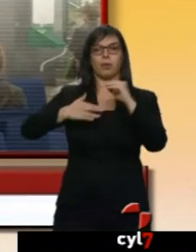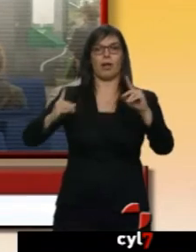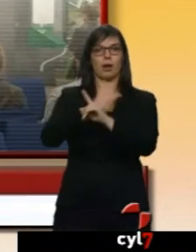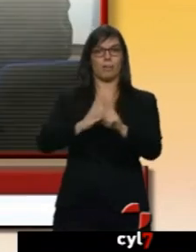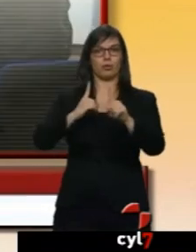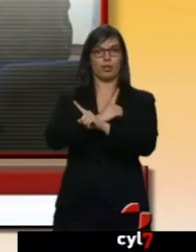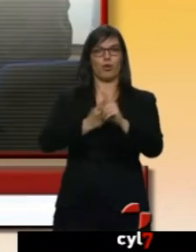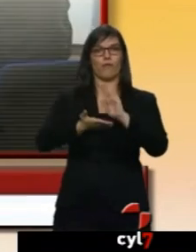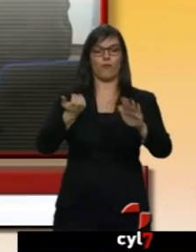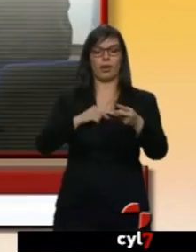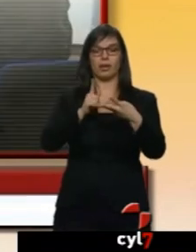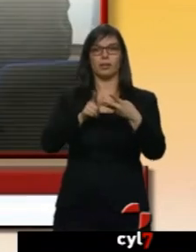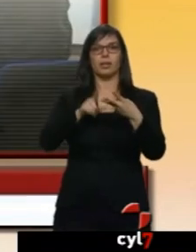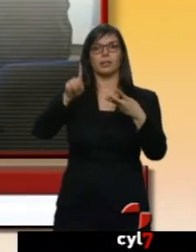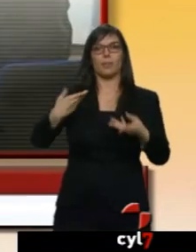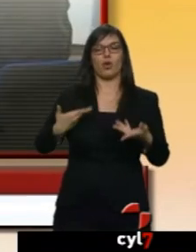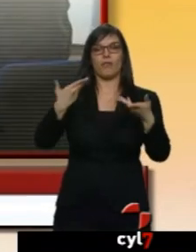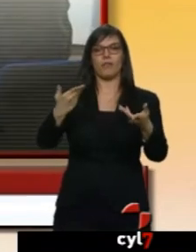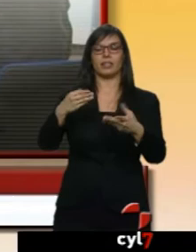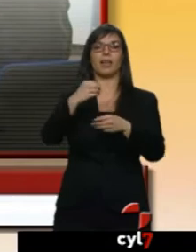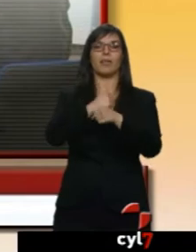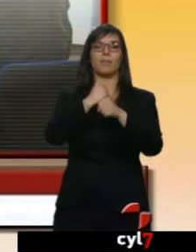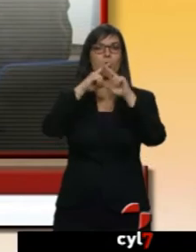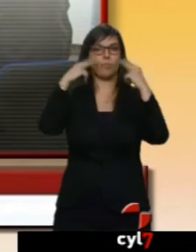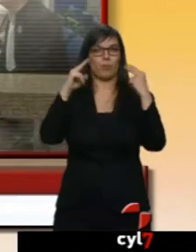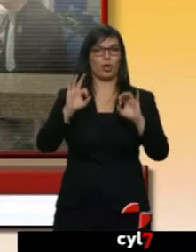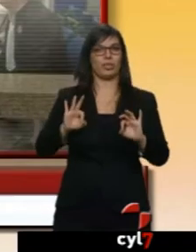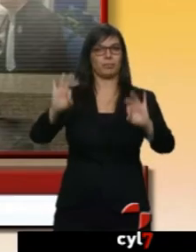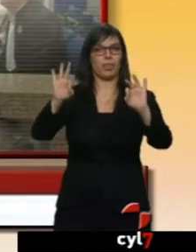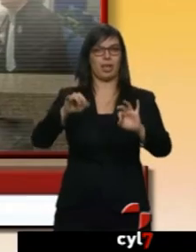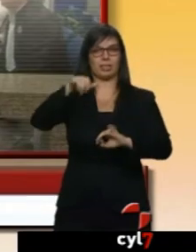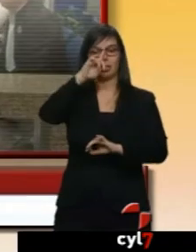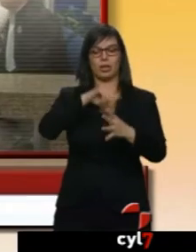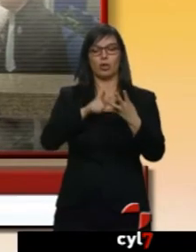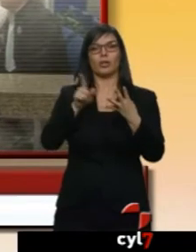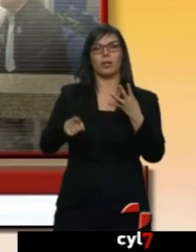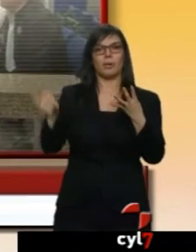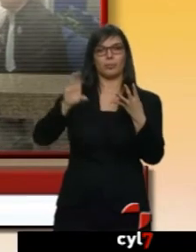extraordinaria para 2017 y la recuperación salarial de los empleados públicos.